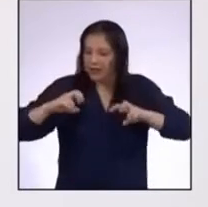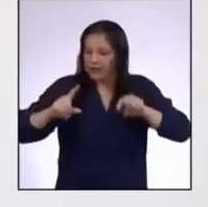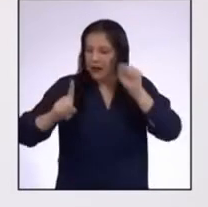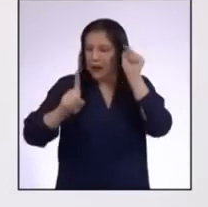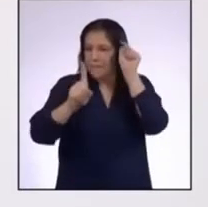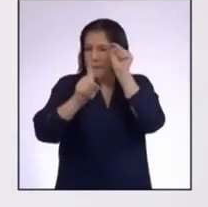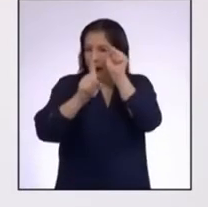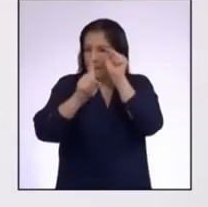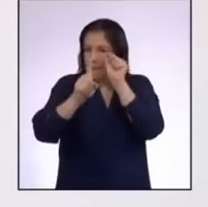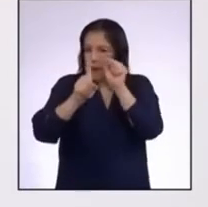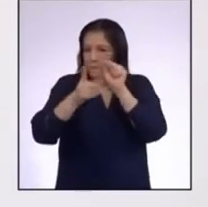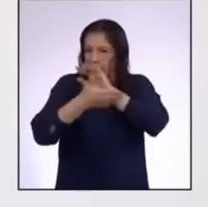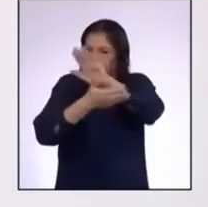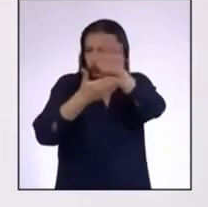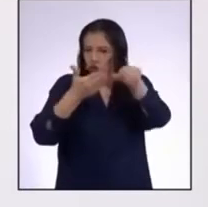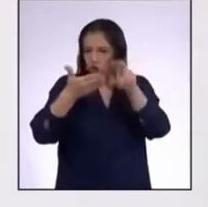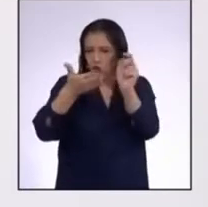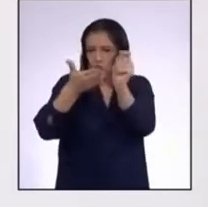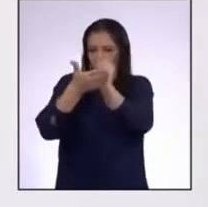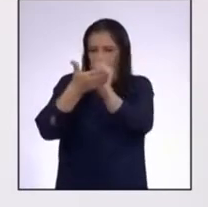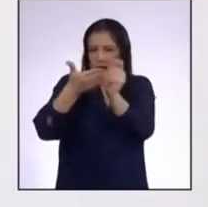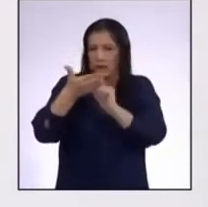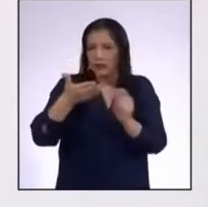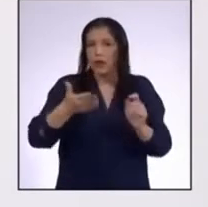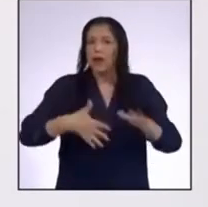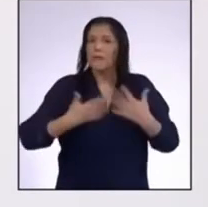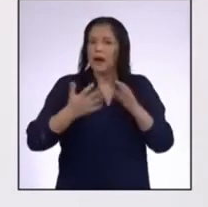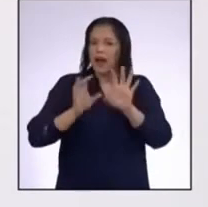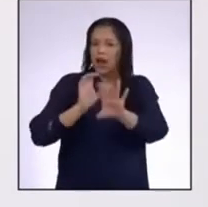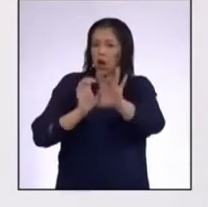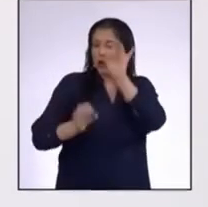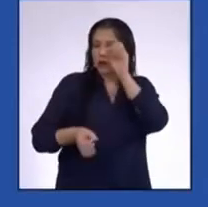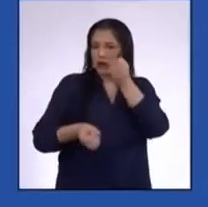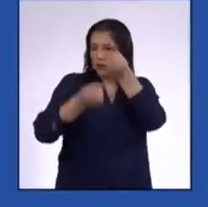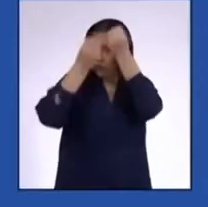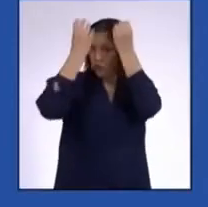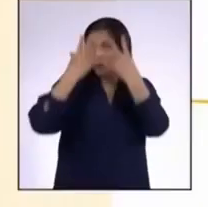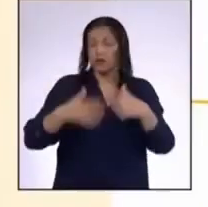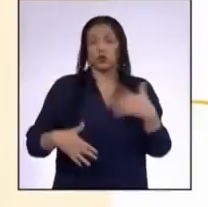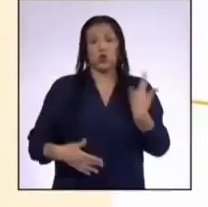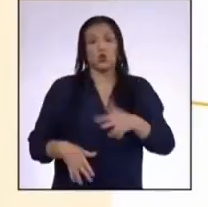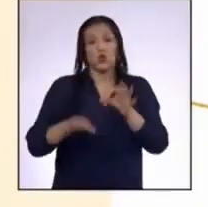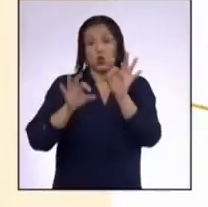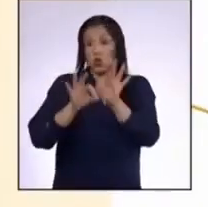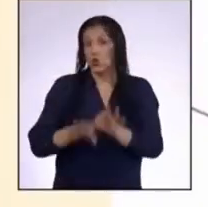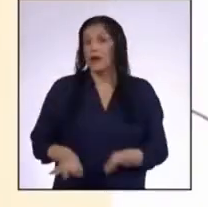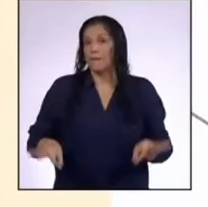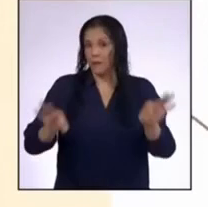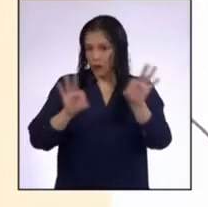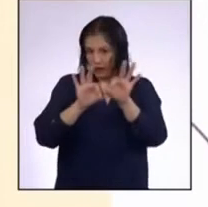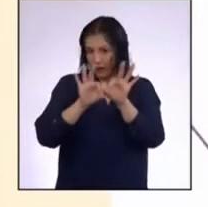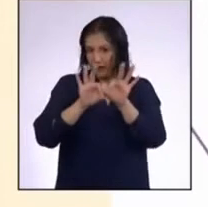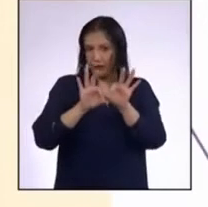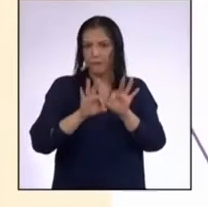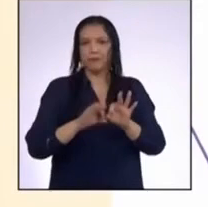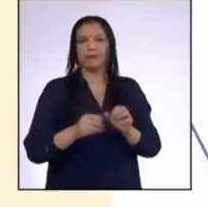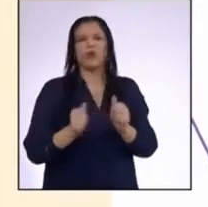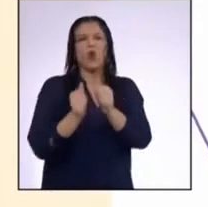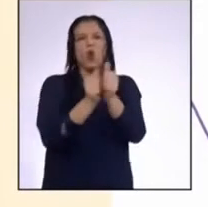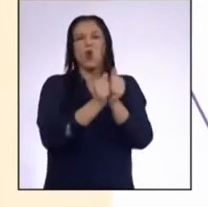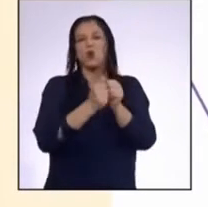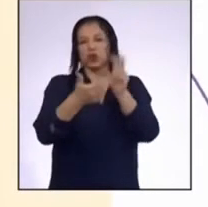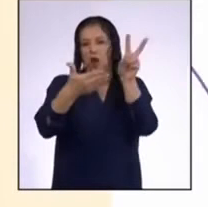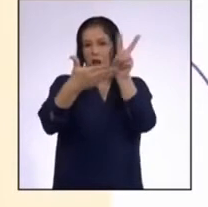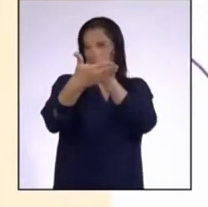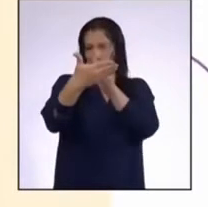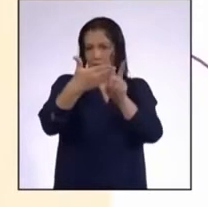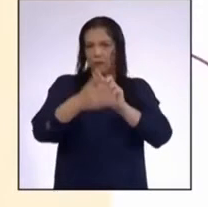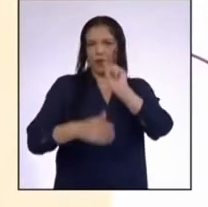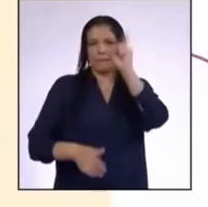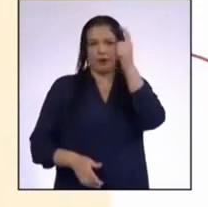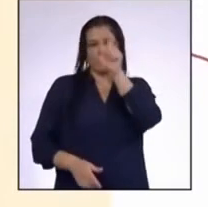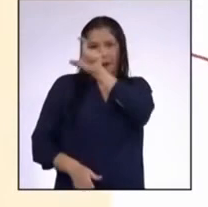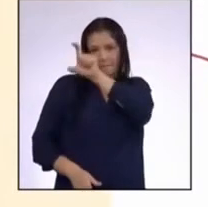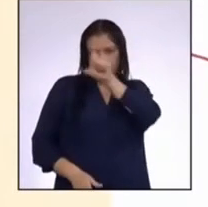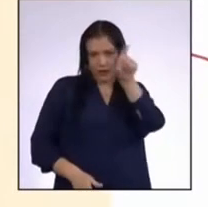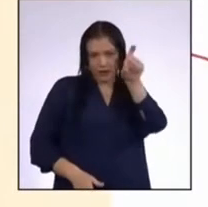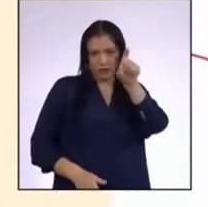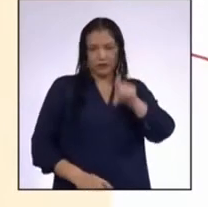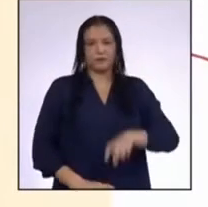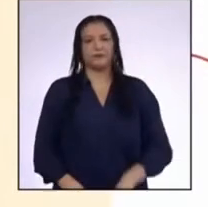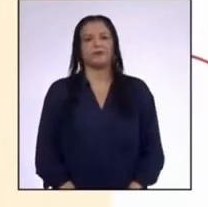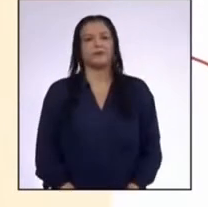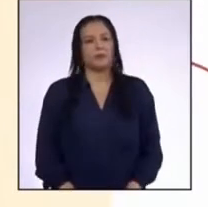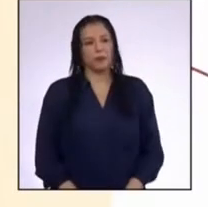detalle el texto en busca de información valiosa Leamos juntos el primer párrafo